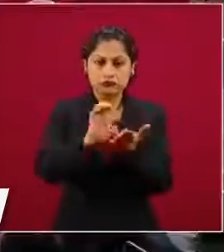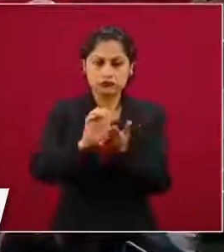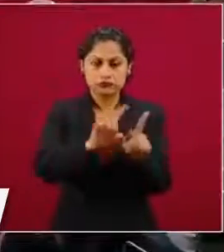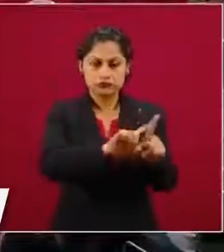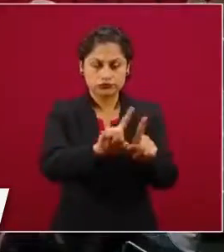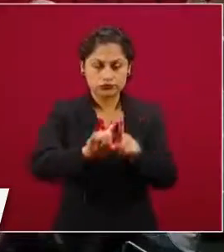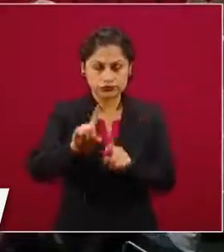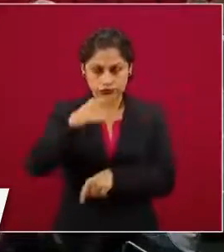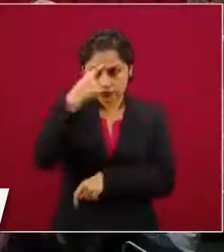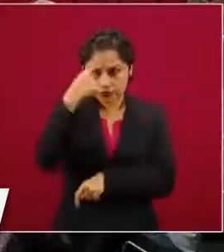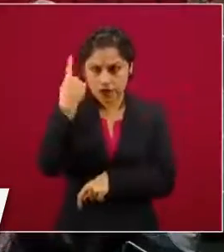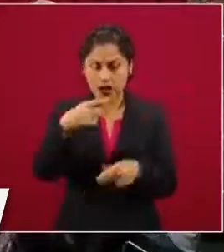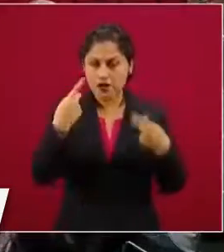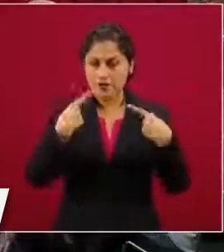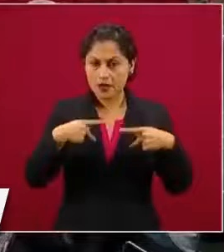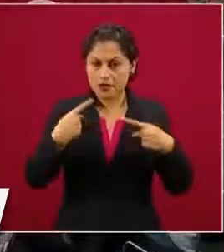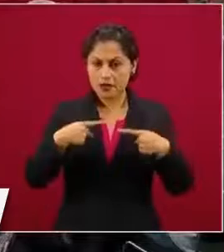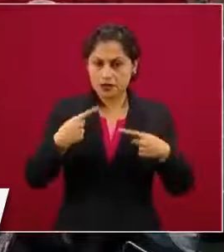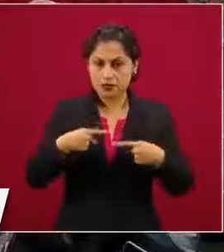La siguiente lámina, por favor.